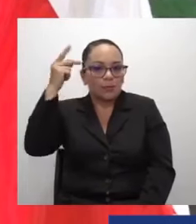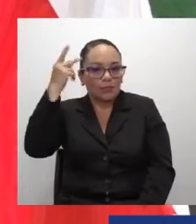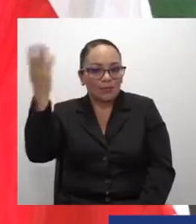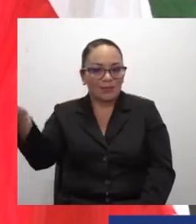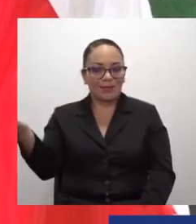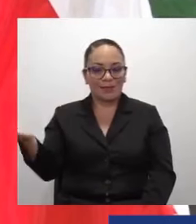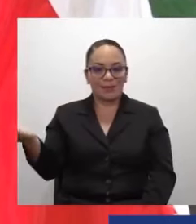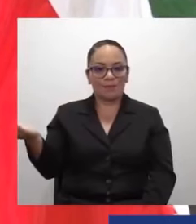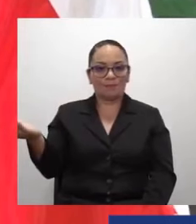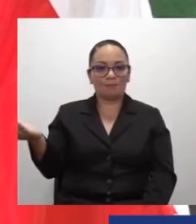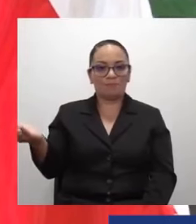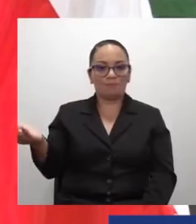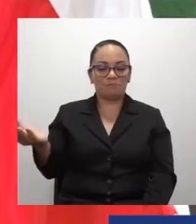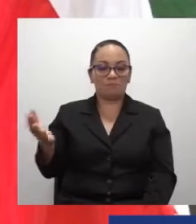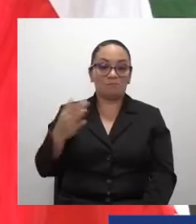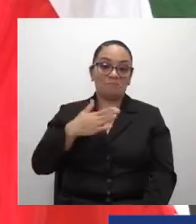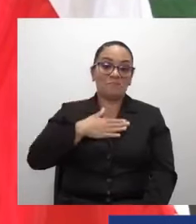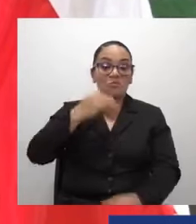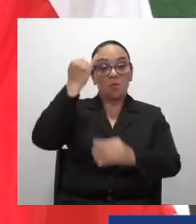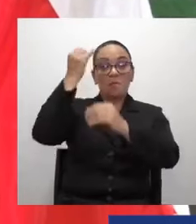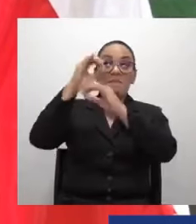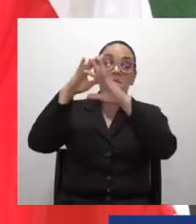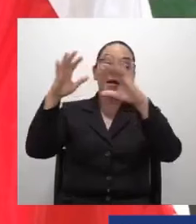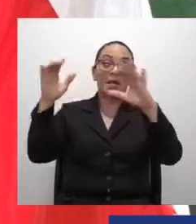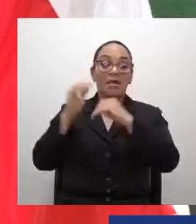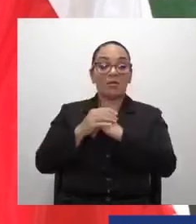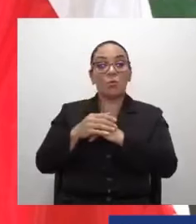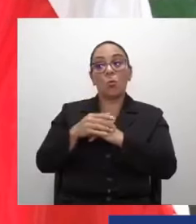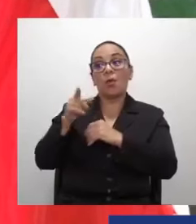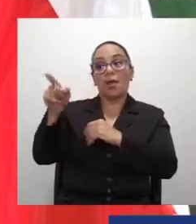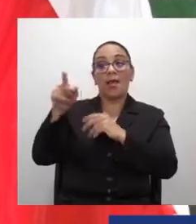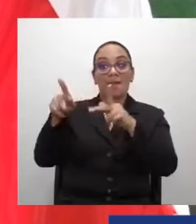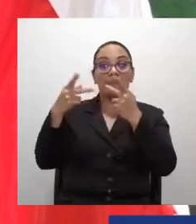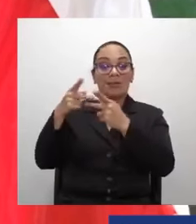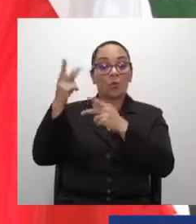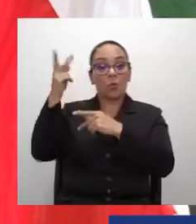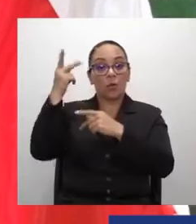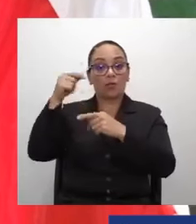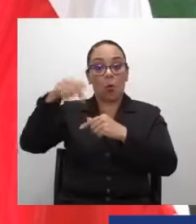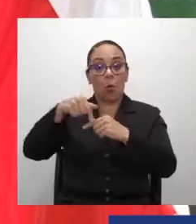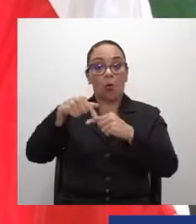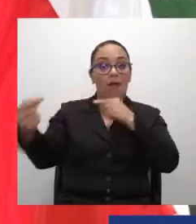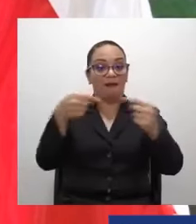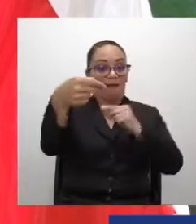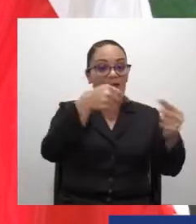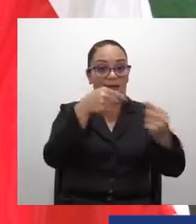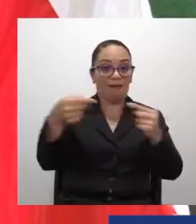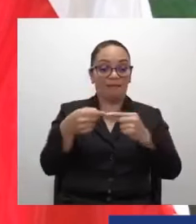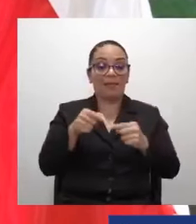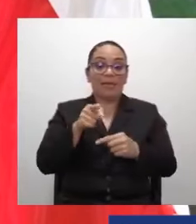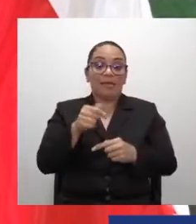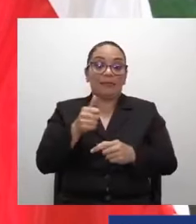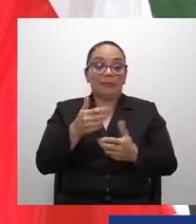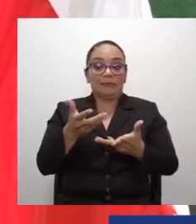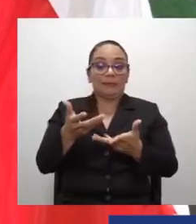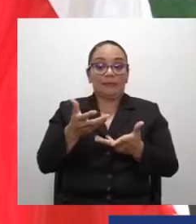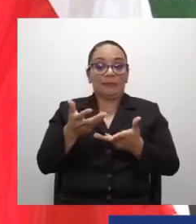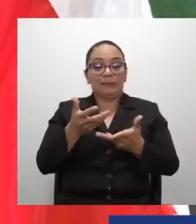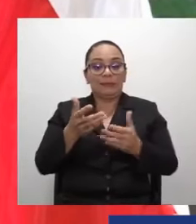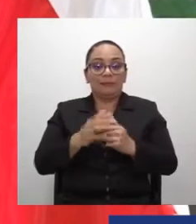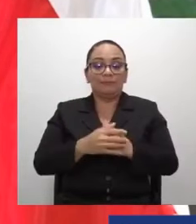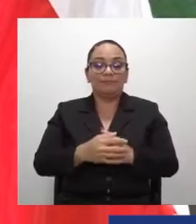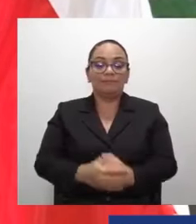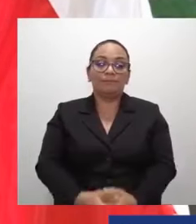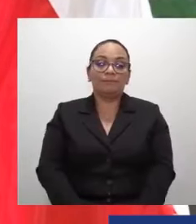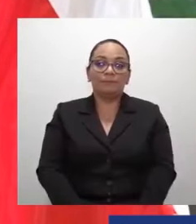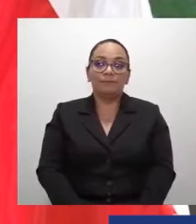Me imagino que se le hizo un avispero en la fracción hoy, y que prudentemente está diciendo, no quisiera ir,